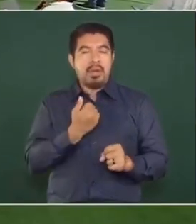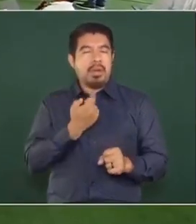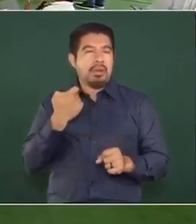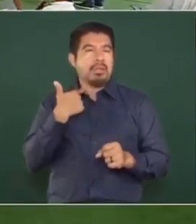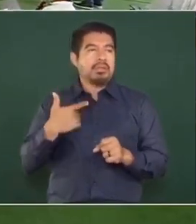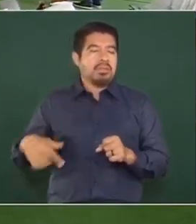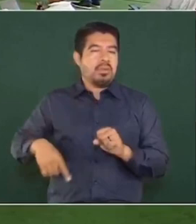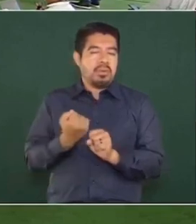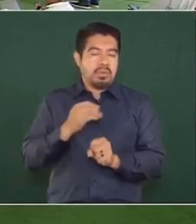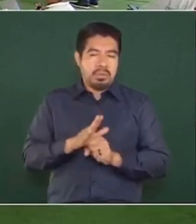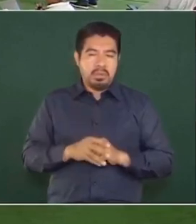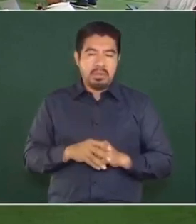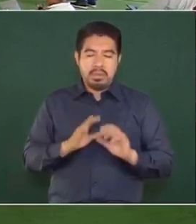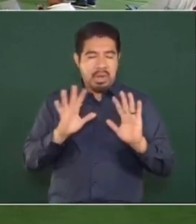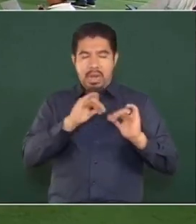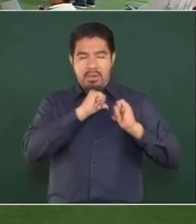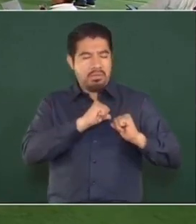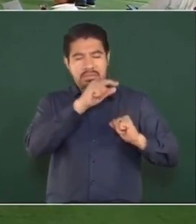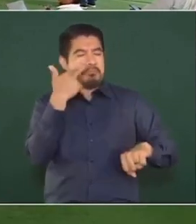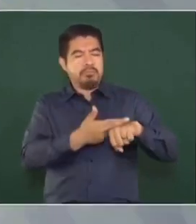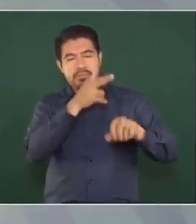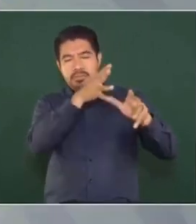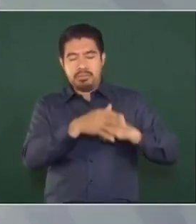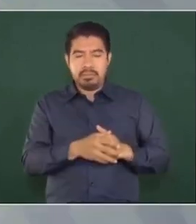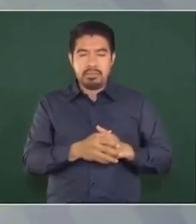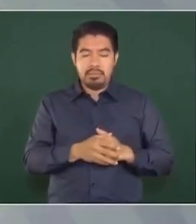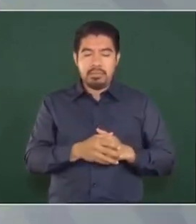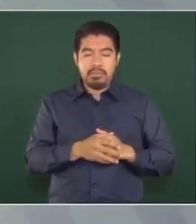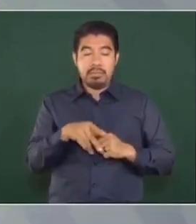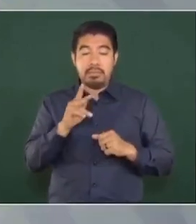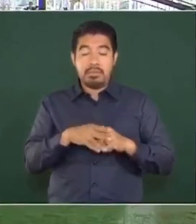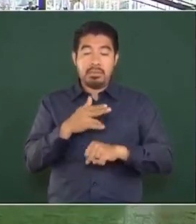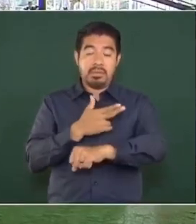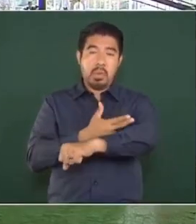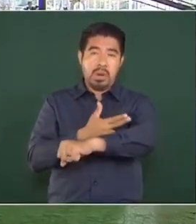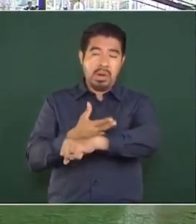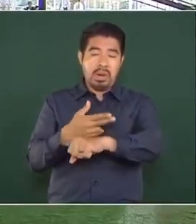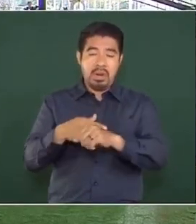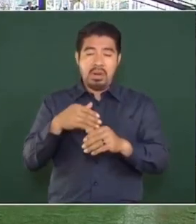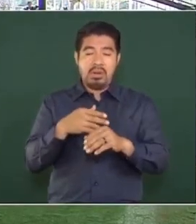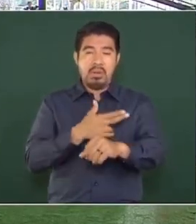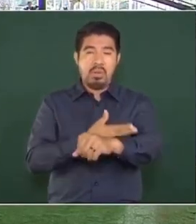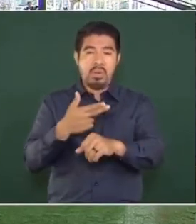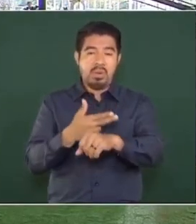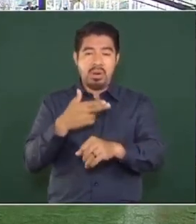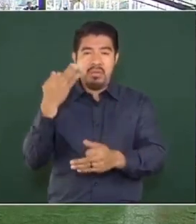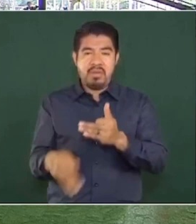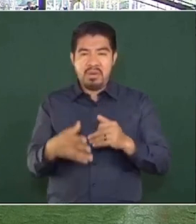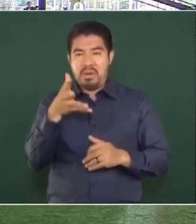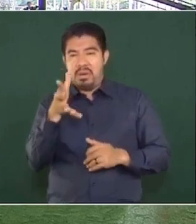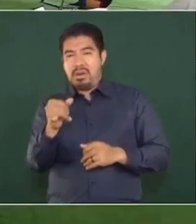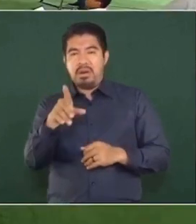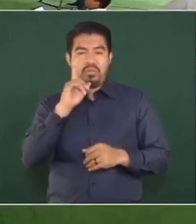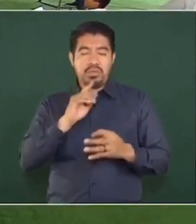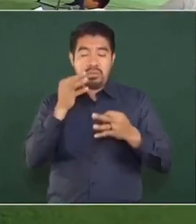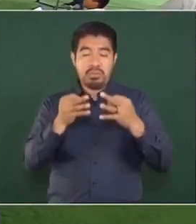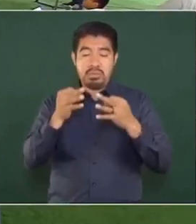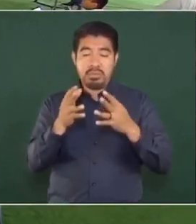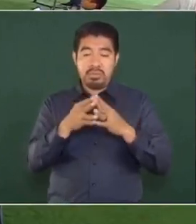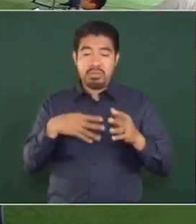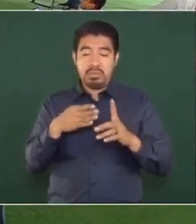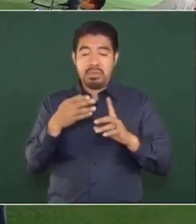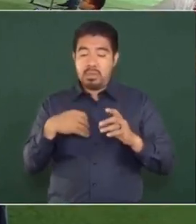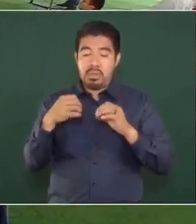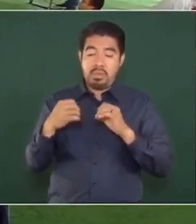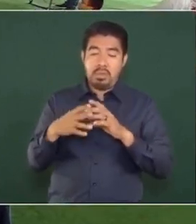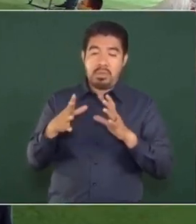cambia el fondo, es decir, puede ser que sus críticas... Sí, que la autoridad competente lo resuelva. El fondo de la deshonestidad de una ministra no cambia si los